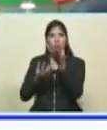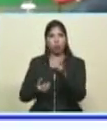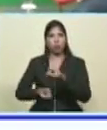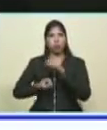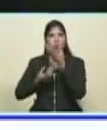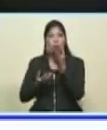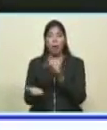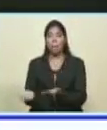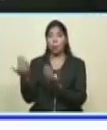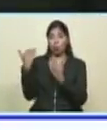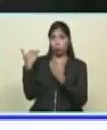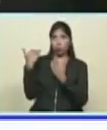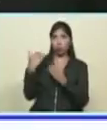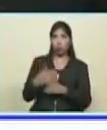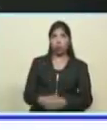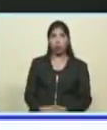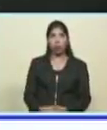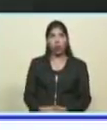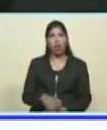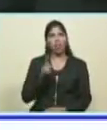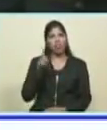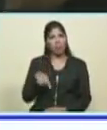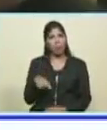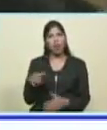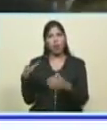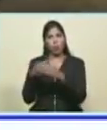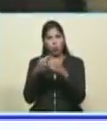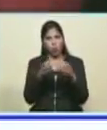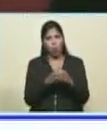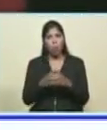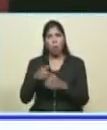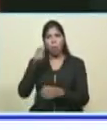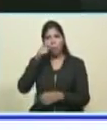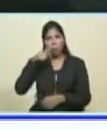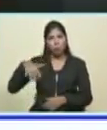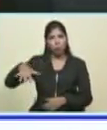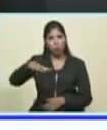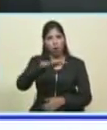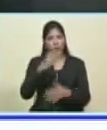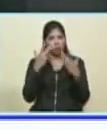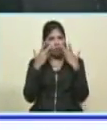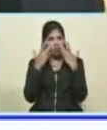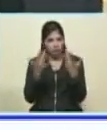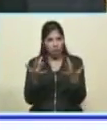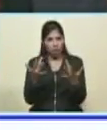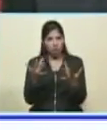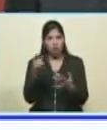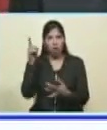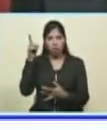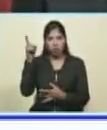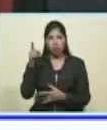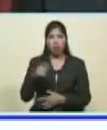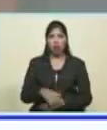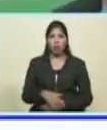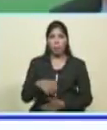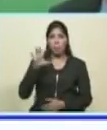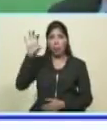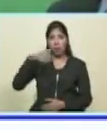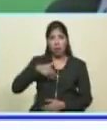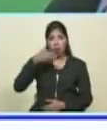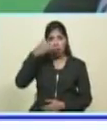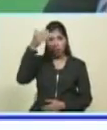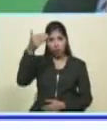respaldo, sino en las delegaciones y en el pueblo allá, en Kazajistán, en su capital, Astaná,